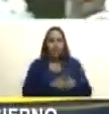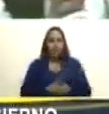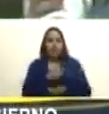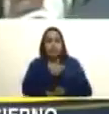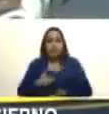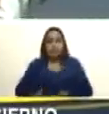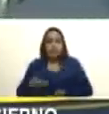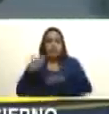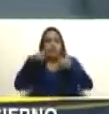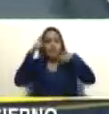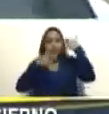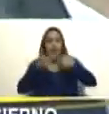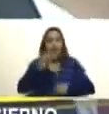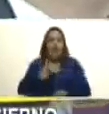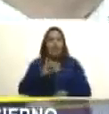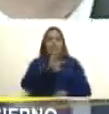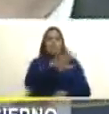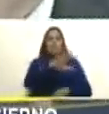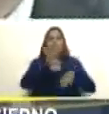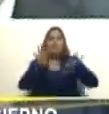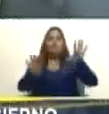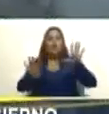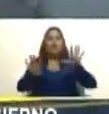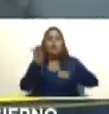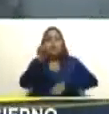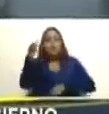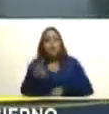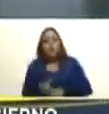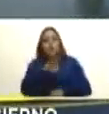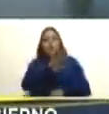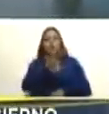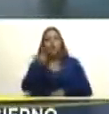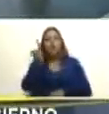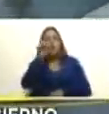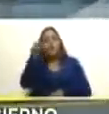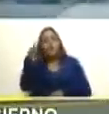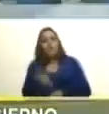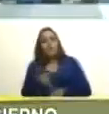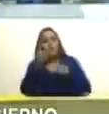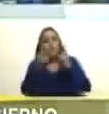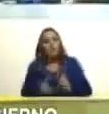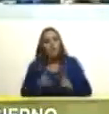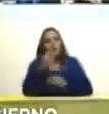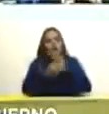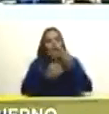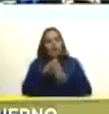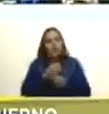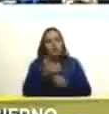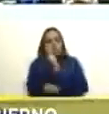% y 41% la opción defendida por la oposición toda unida